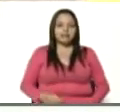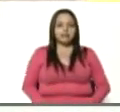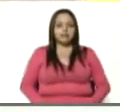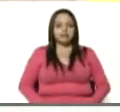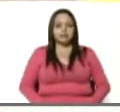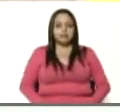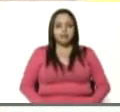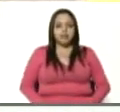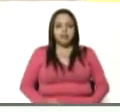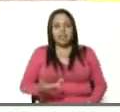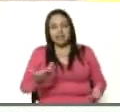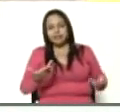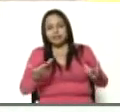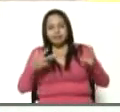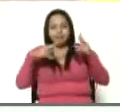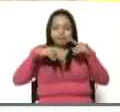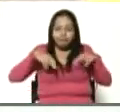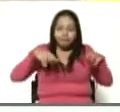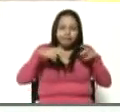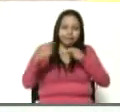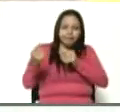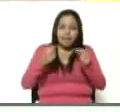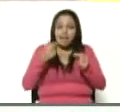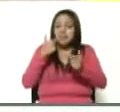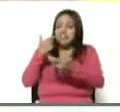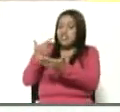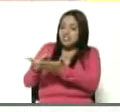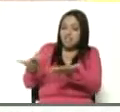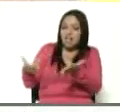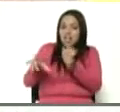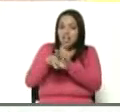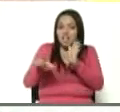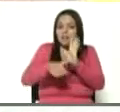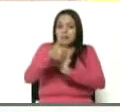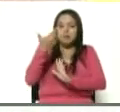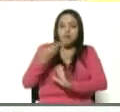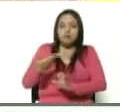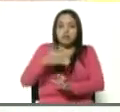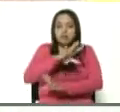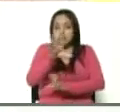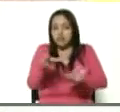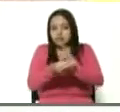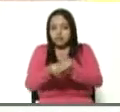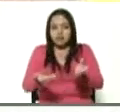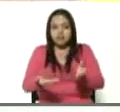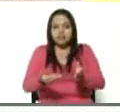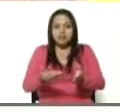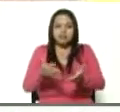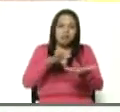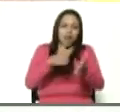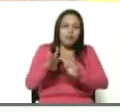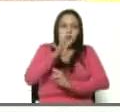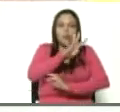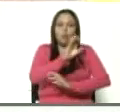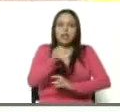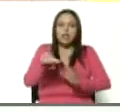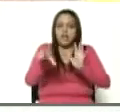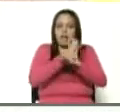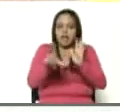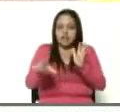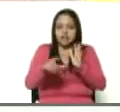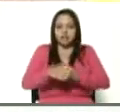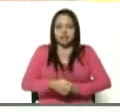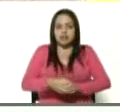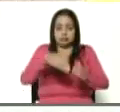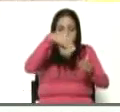revisando, él me estaba diciendo las leyes prioritarias. Tienen casi 40 leyes en el